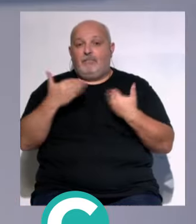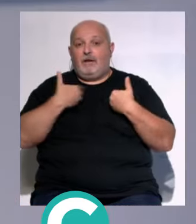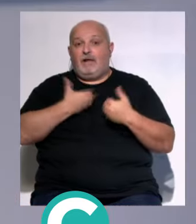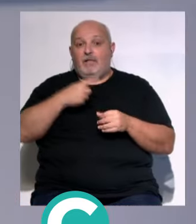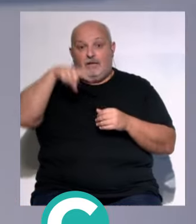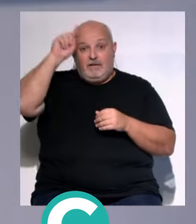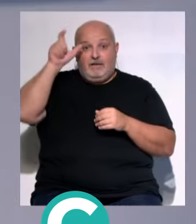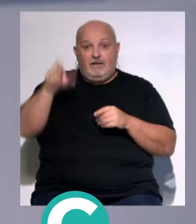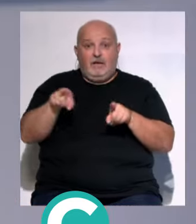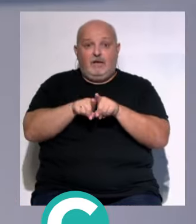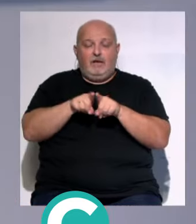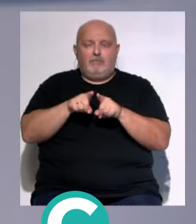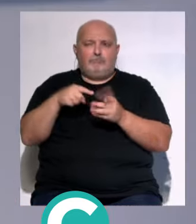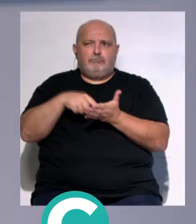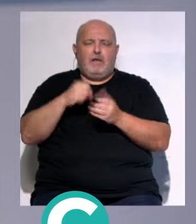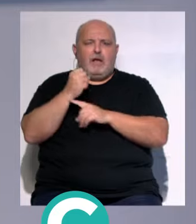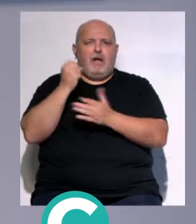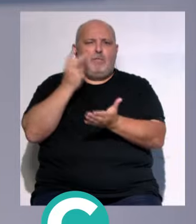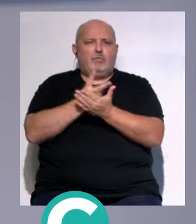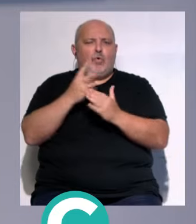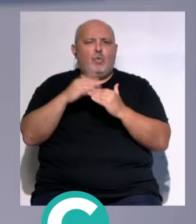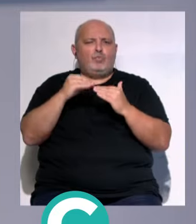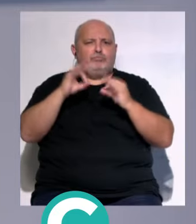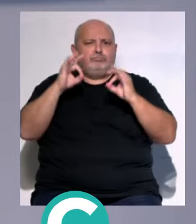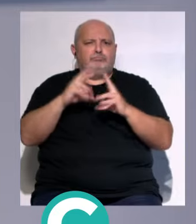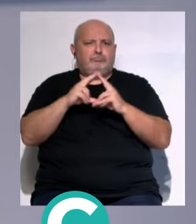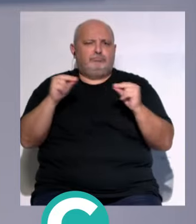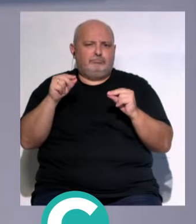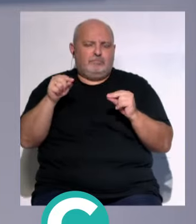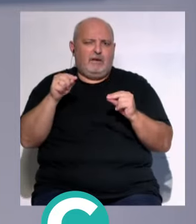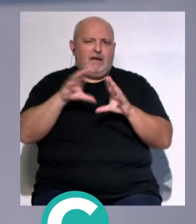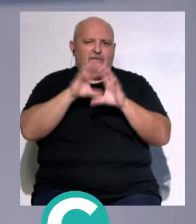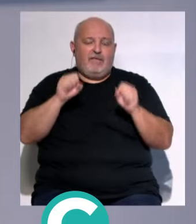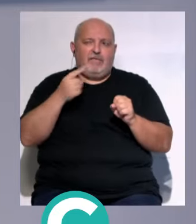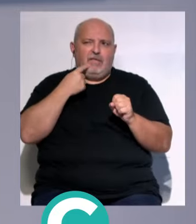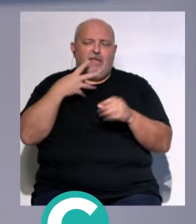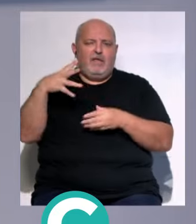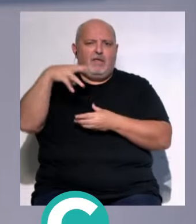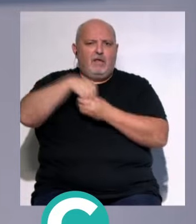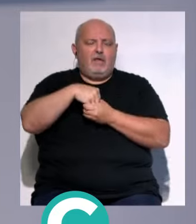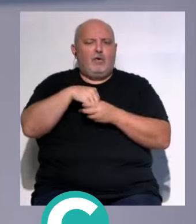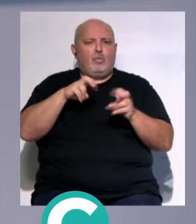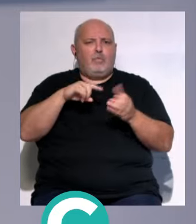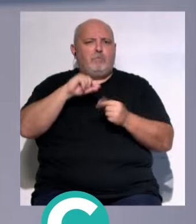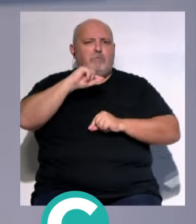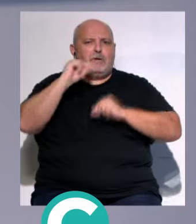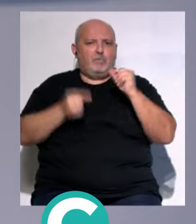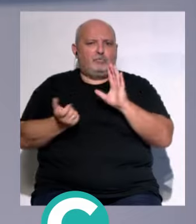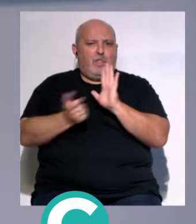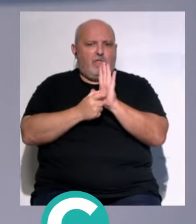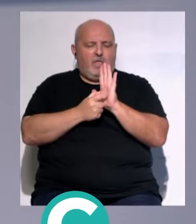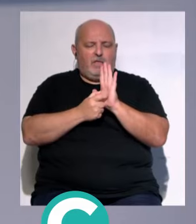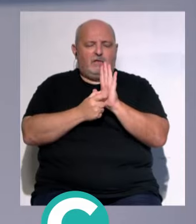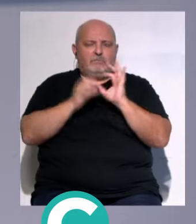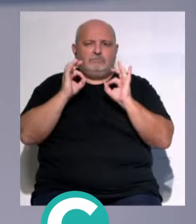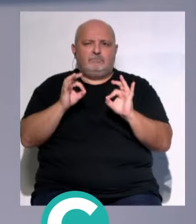alcalde de Cádiz, Bruno García... ...ha reiterado su apuesta por el uso universitario de Valcárcel... ...recordando la inclusión en los nuevos presupuestos de la ciudad... ...del